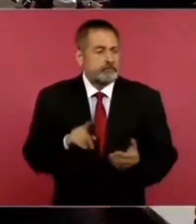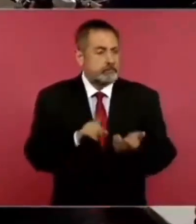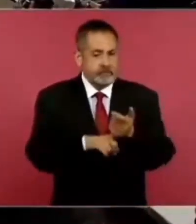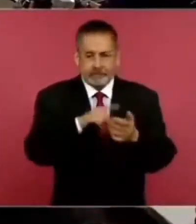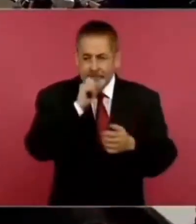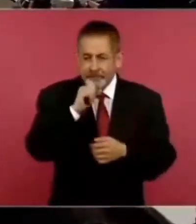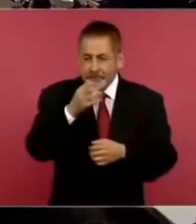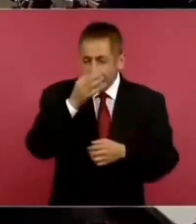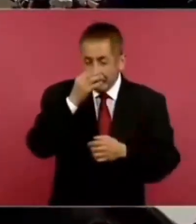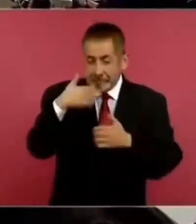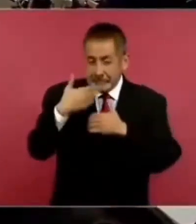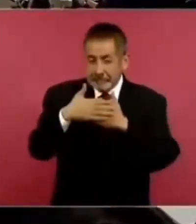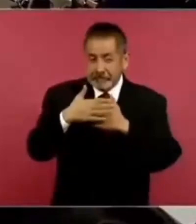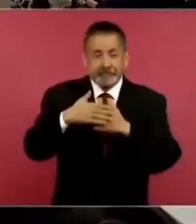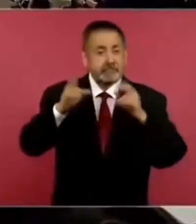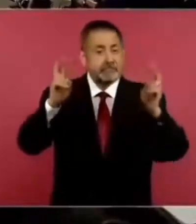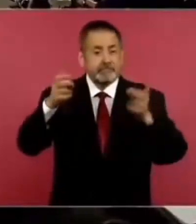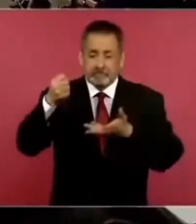presupuesto,